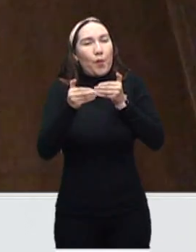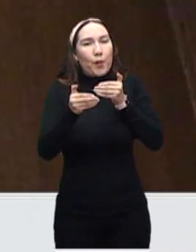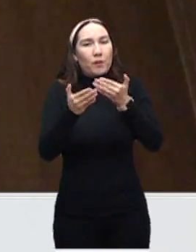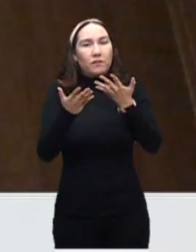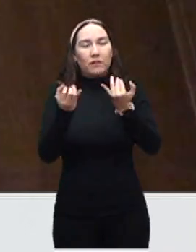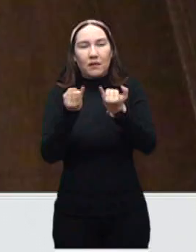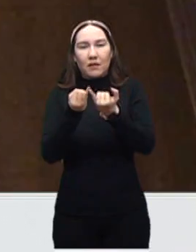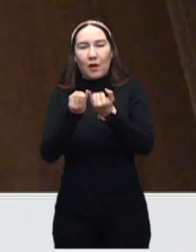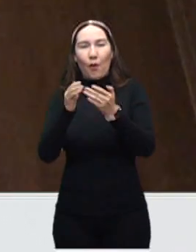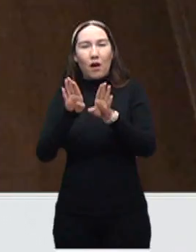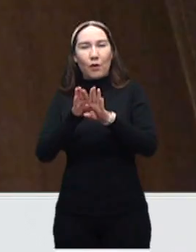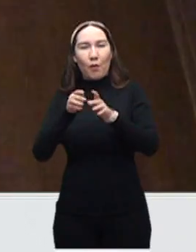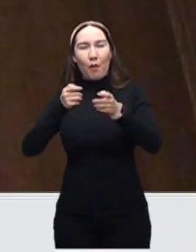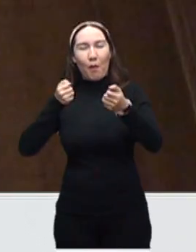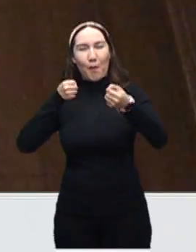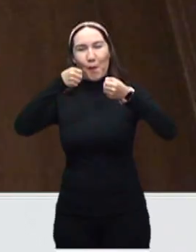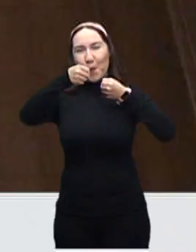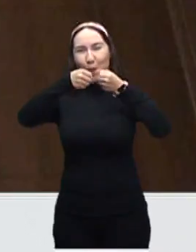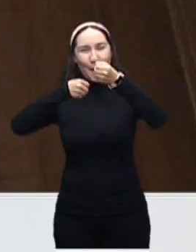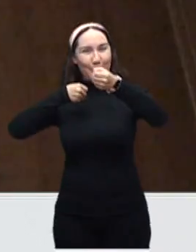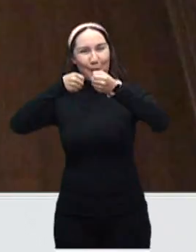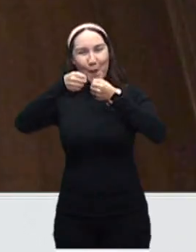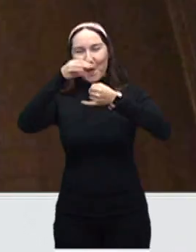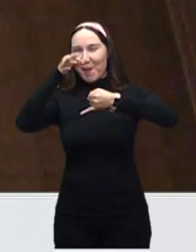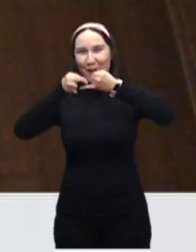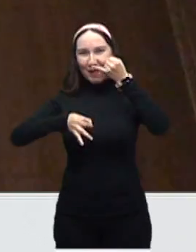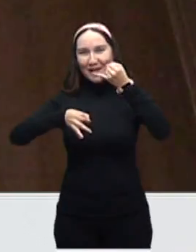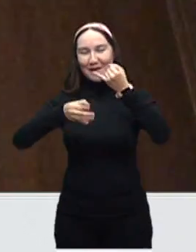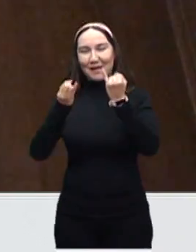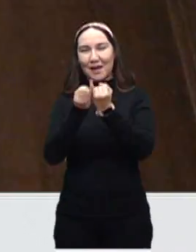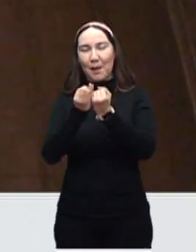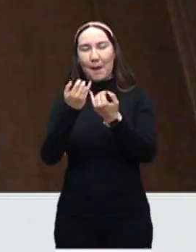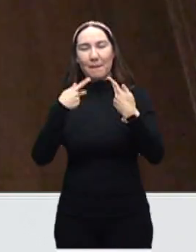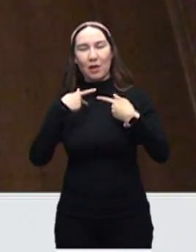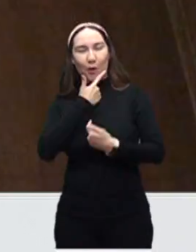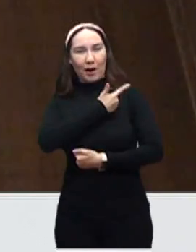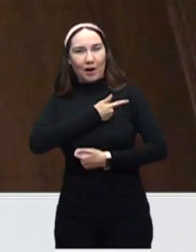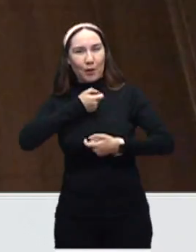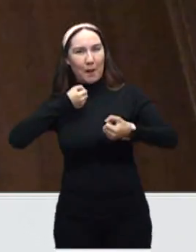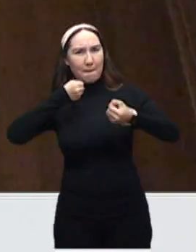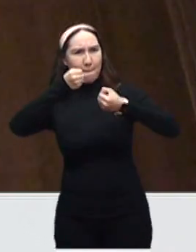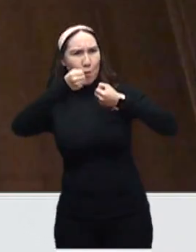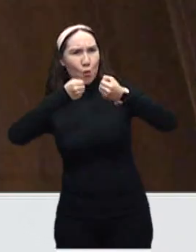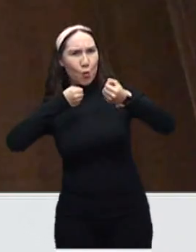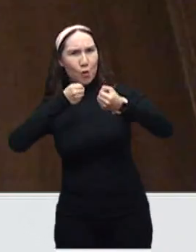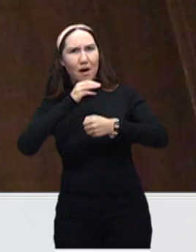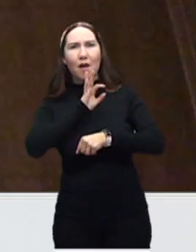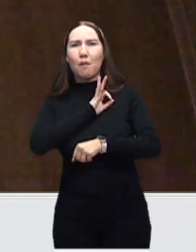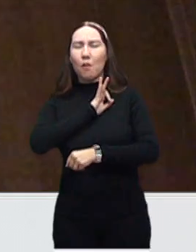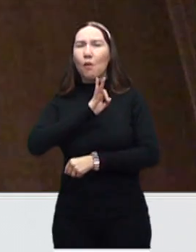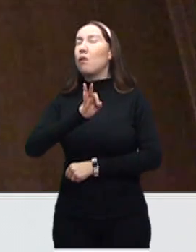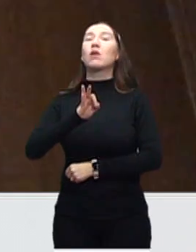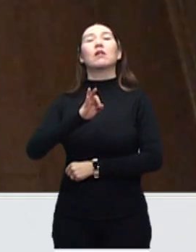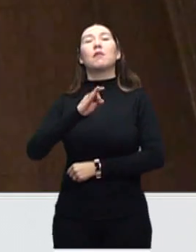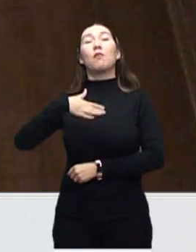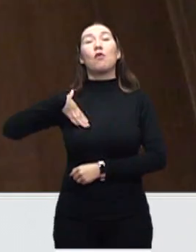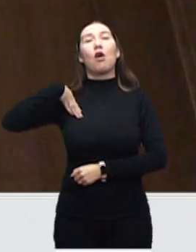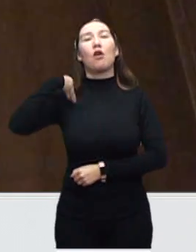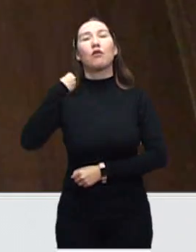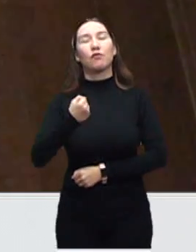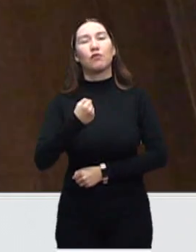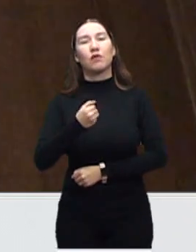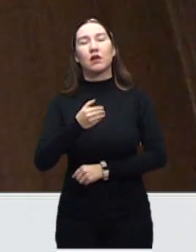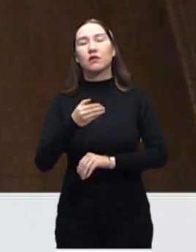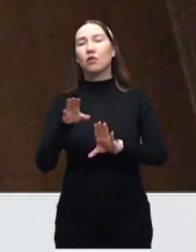VOTS. Estamos en los últimos rounds y si bajamos la guardia nos podemos noquear y tener un colapso del sistema de salud. Así es que